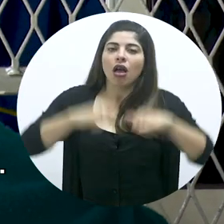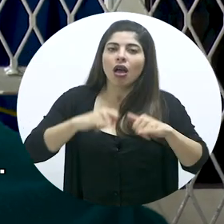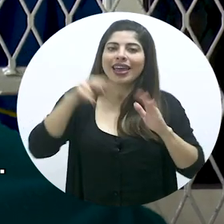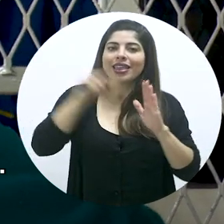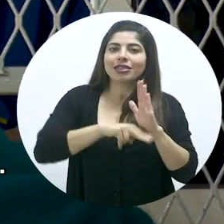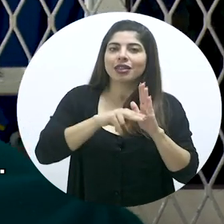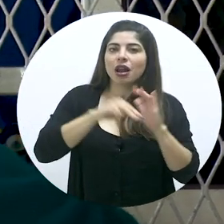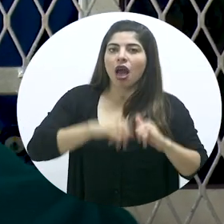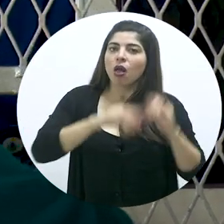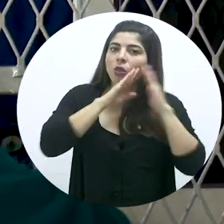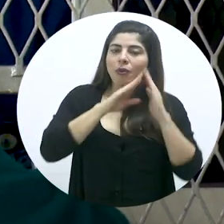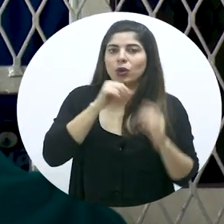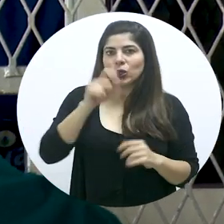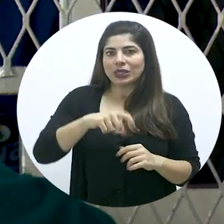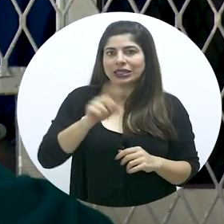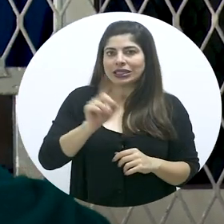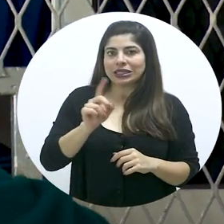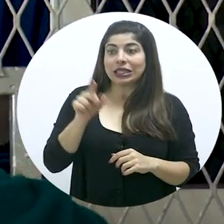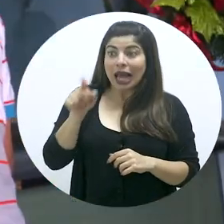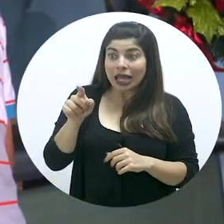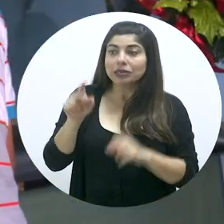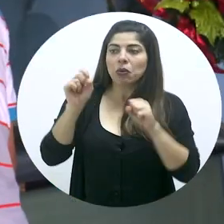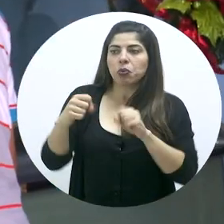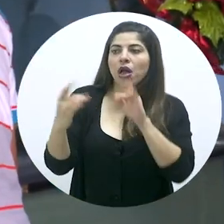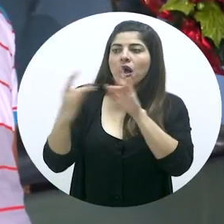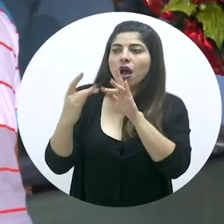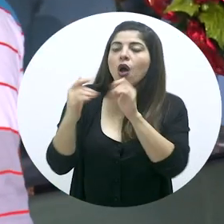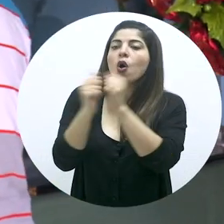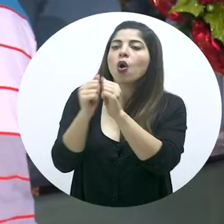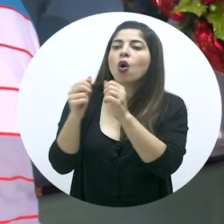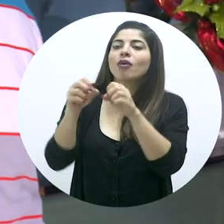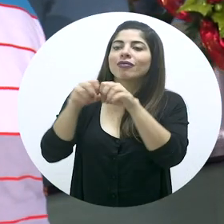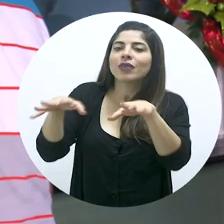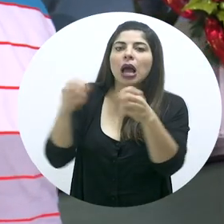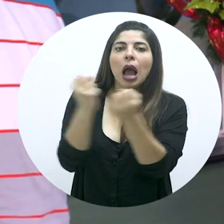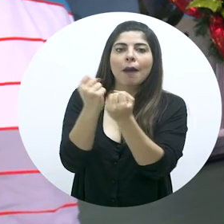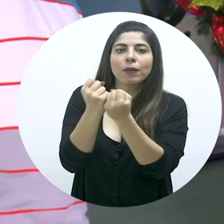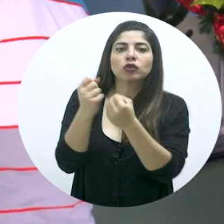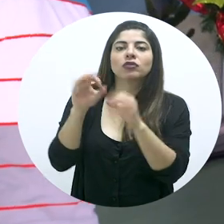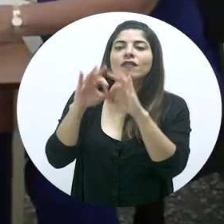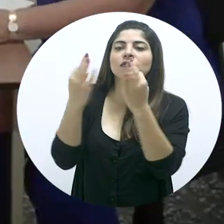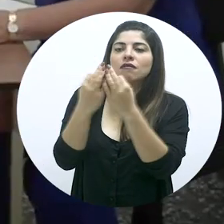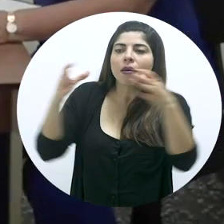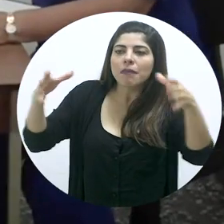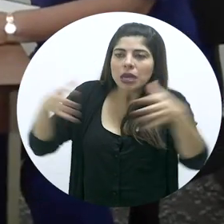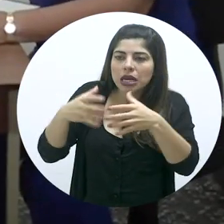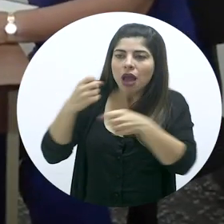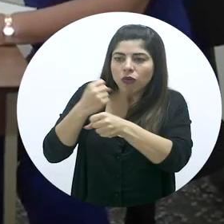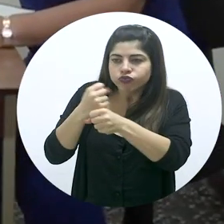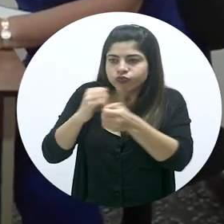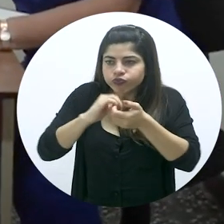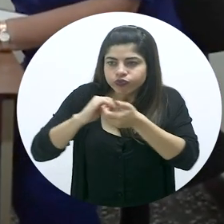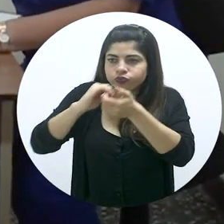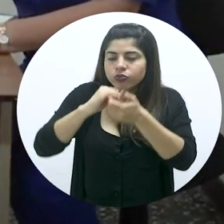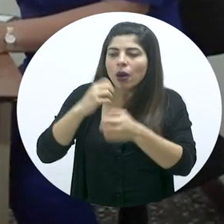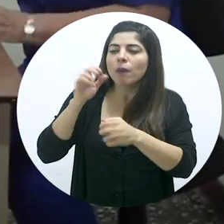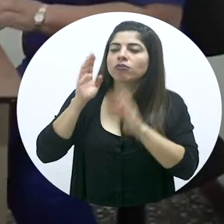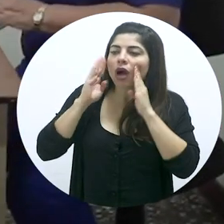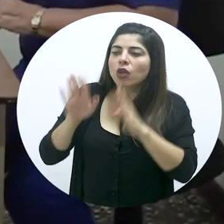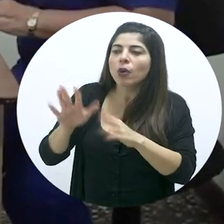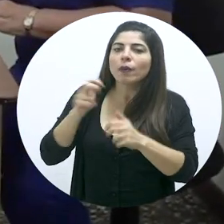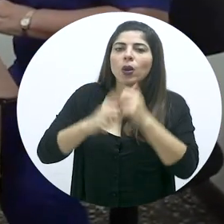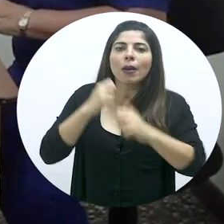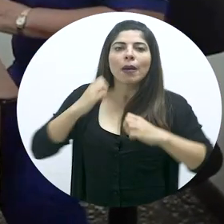internamiento todavía, en donde podemos conectar lo que son sus redes de apoyo, podemos trabajar con su familia, podemos trabajar problemáticas